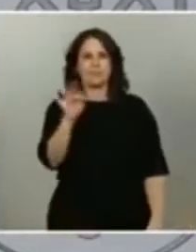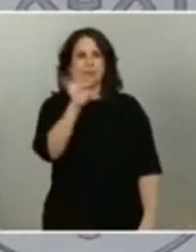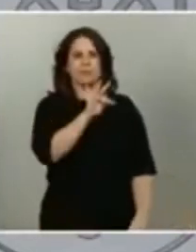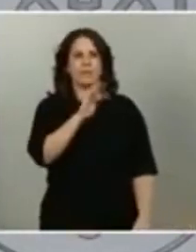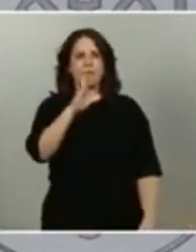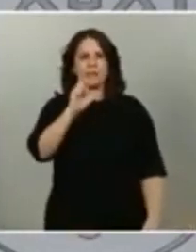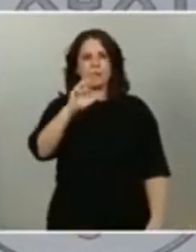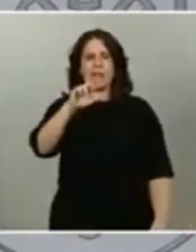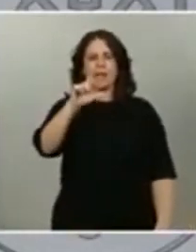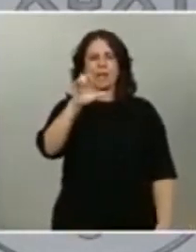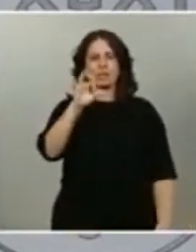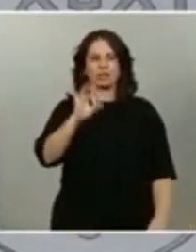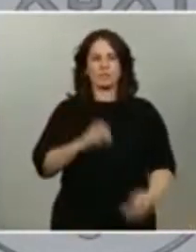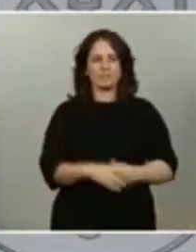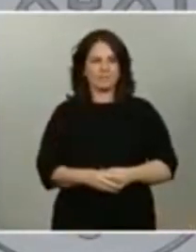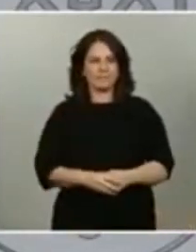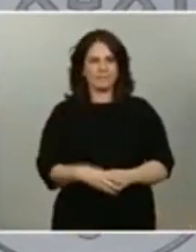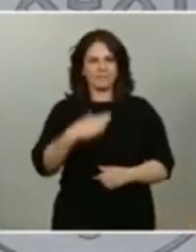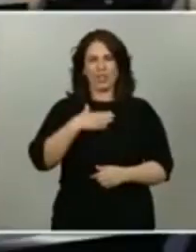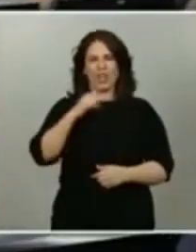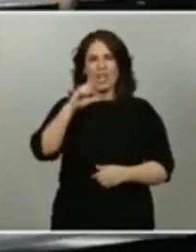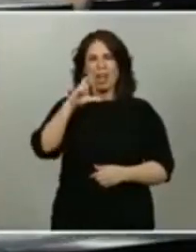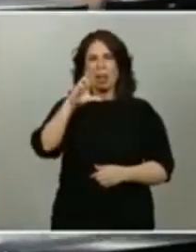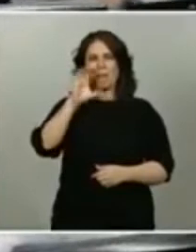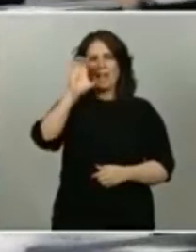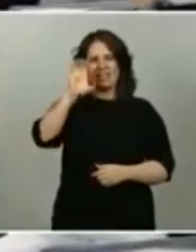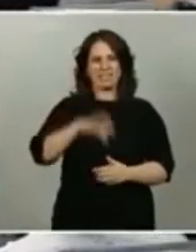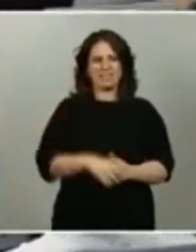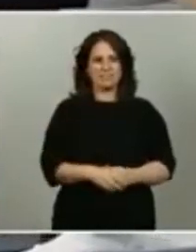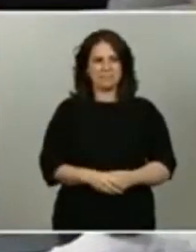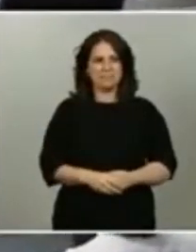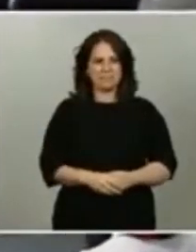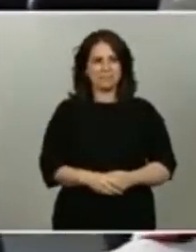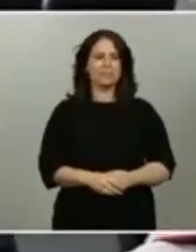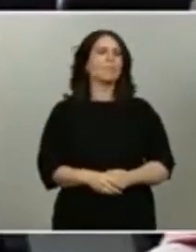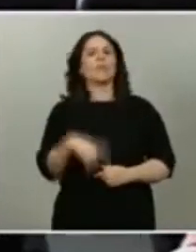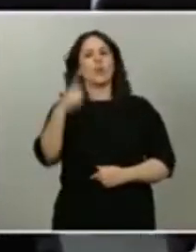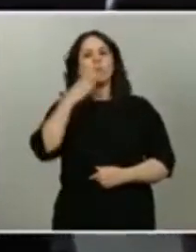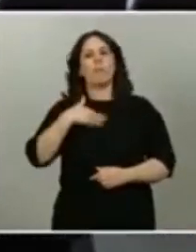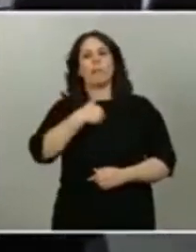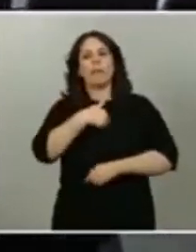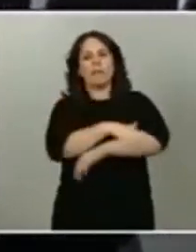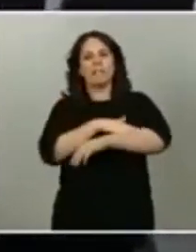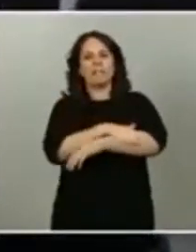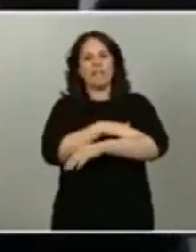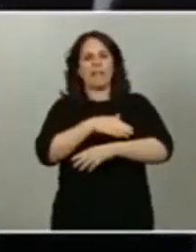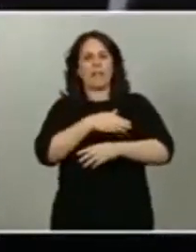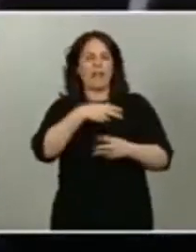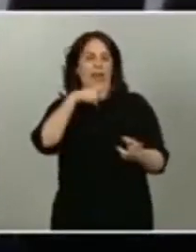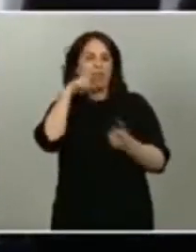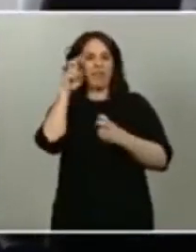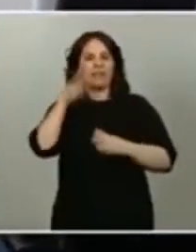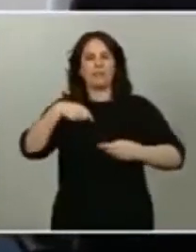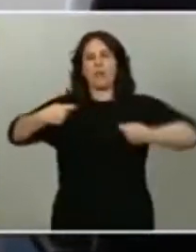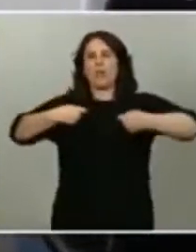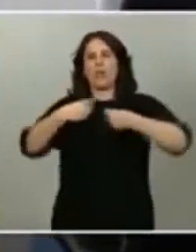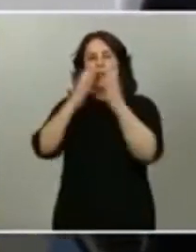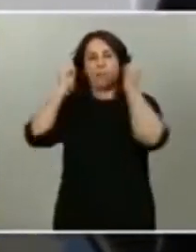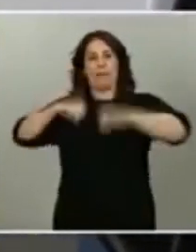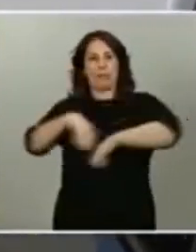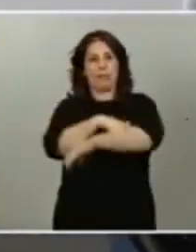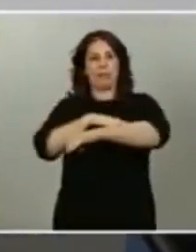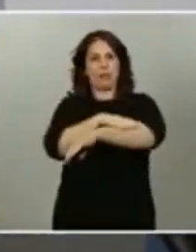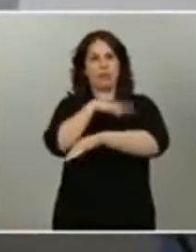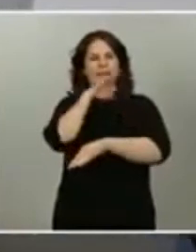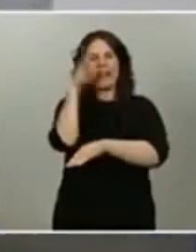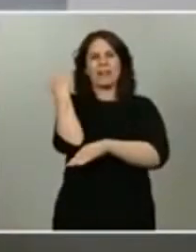Sí, Carlos Cue del País muchas gracias como Ministra de Hacienda y como negociadora también del del pacto de gobierno le quería preguntar después de lo que hemos visto en